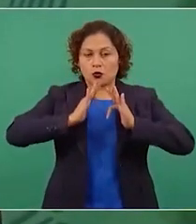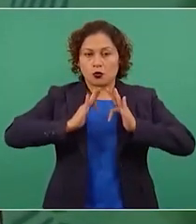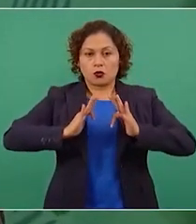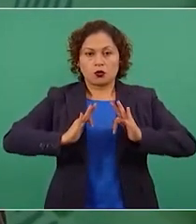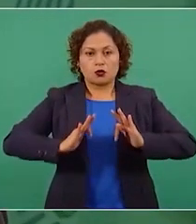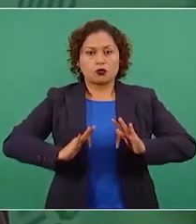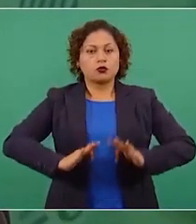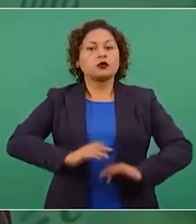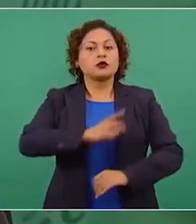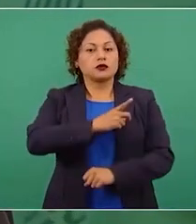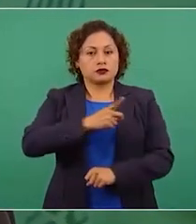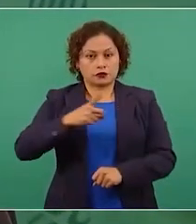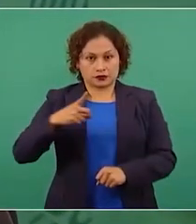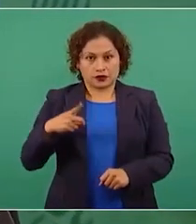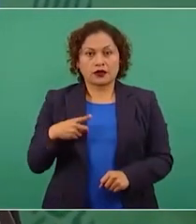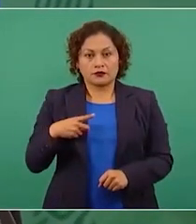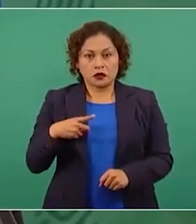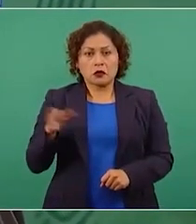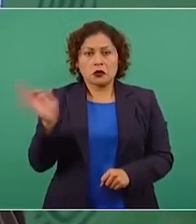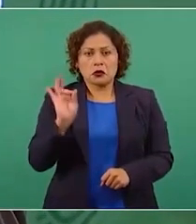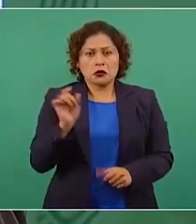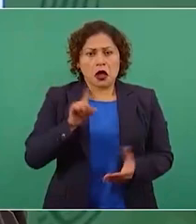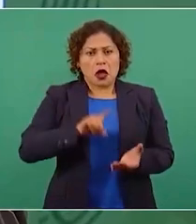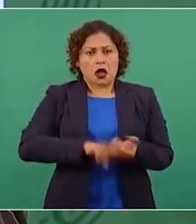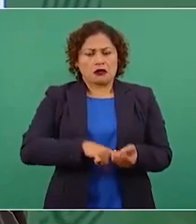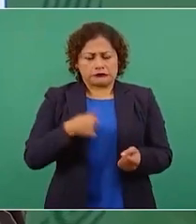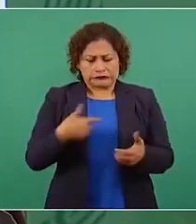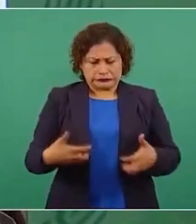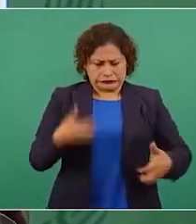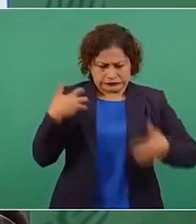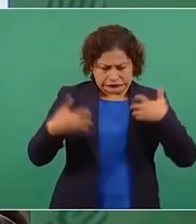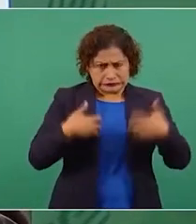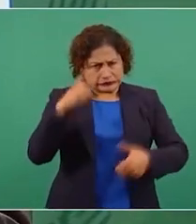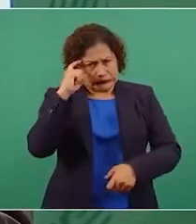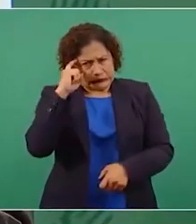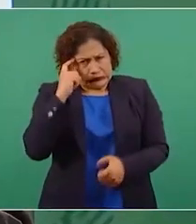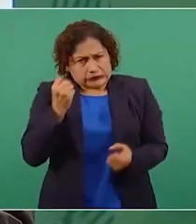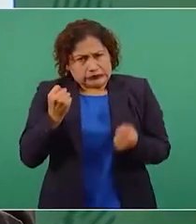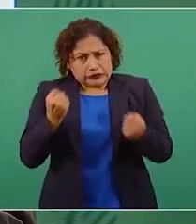aunque se tenga el corazón caliente la cabeza fría